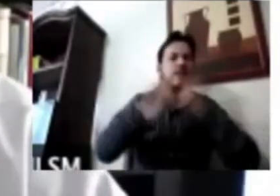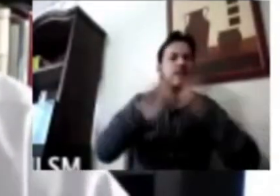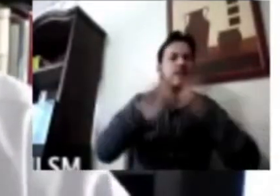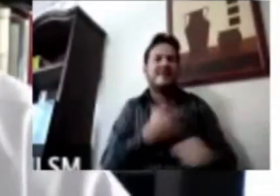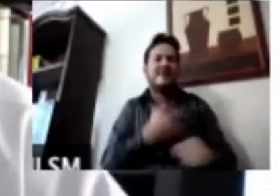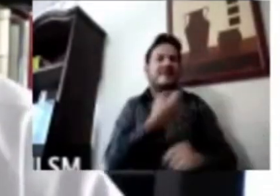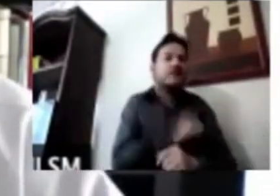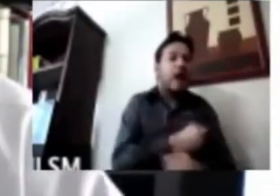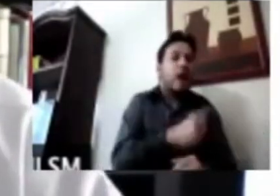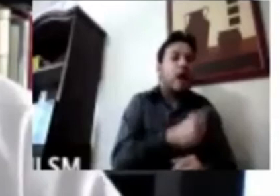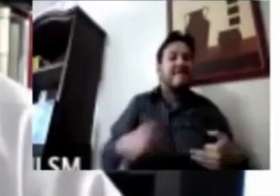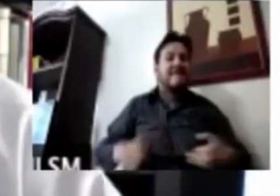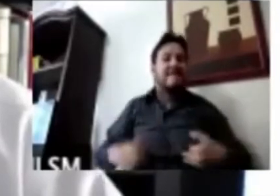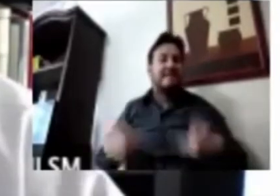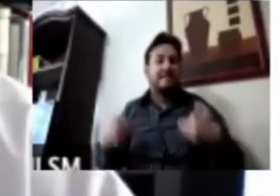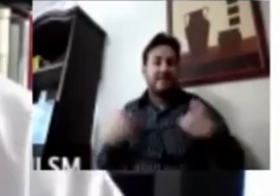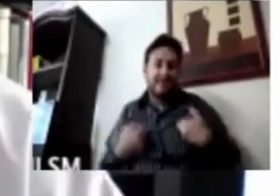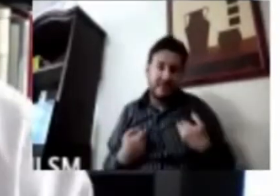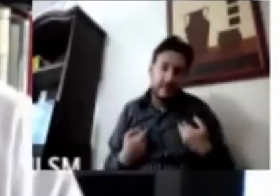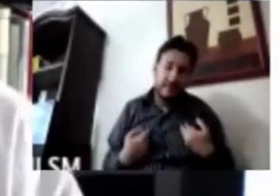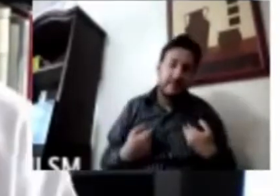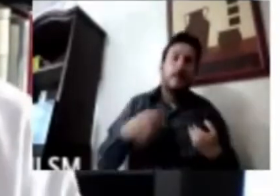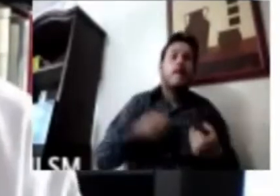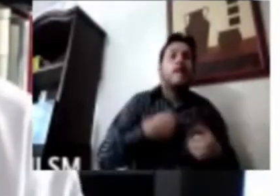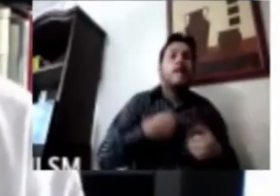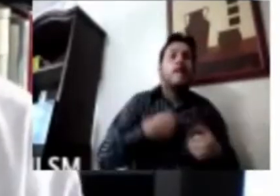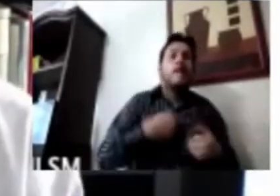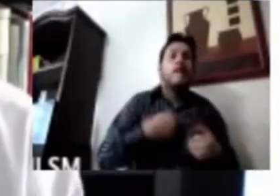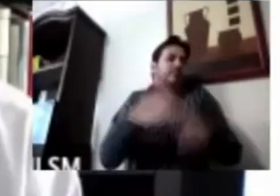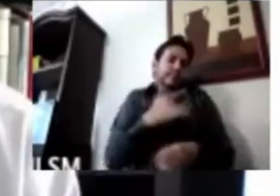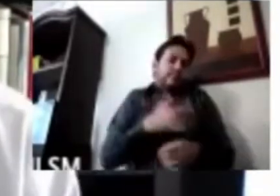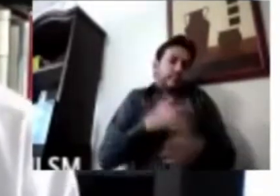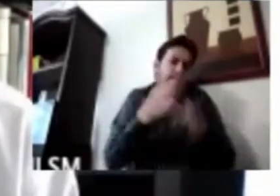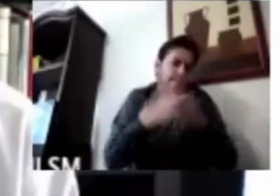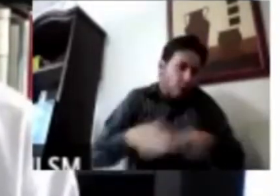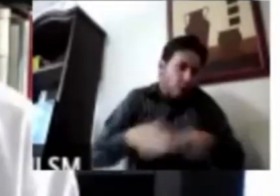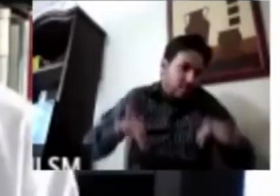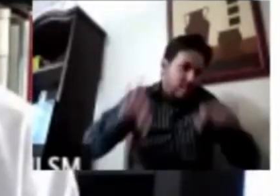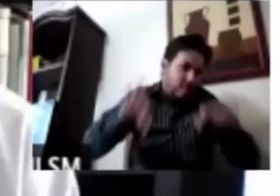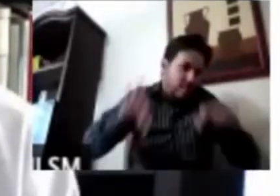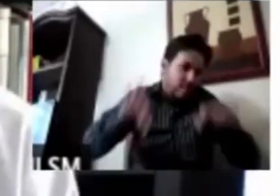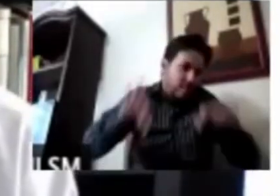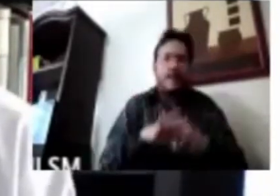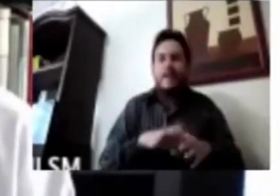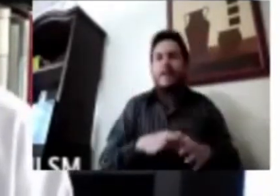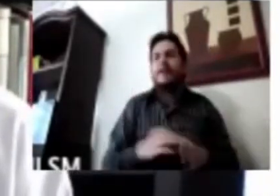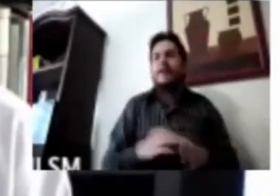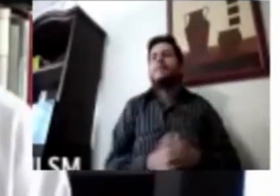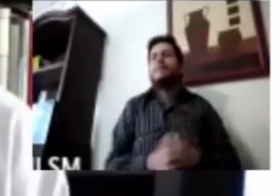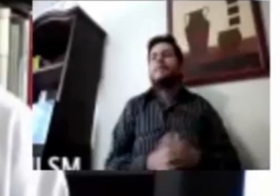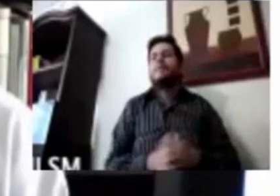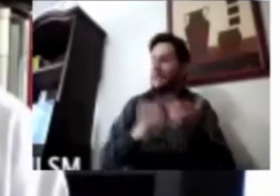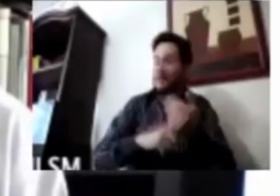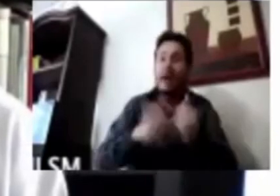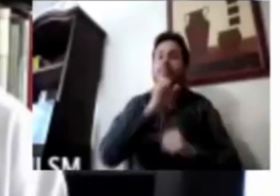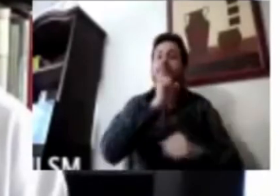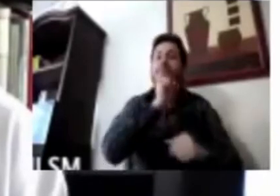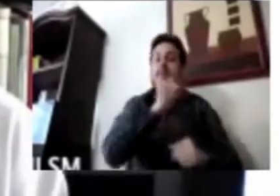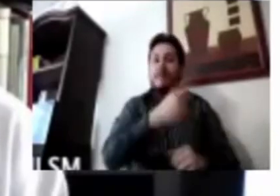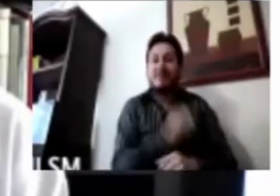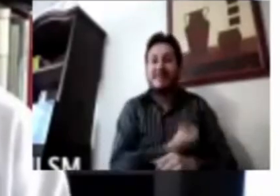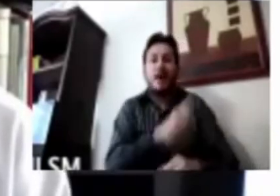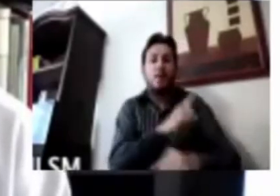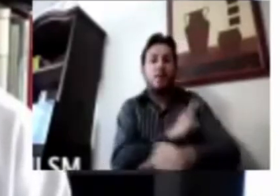por supuesto sigue siendo un tema fundamental, hay un asunto muy importante de salud emocional. Estamos viendo